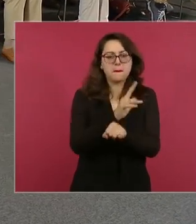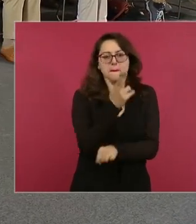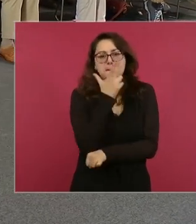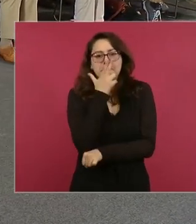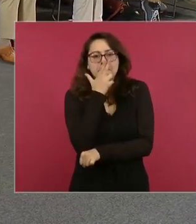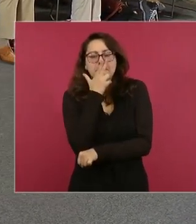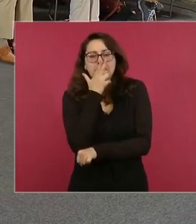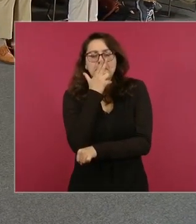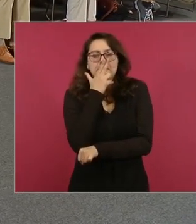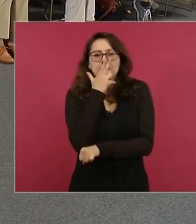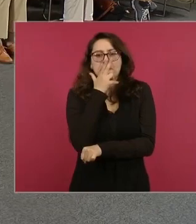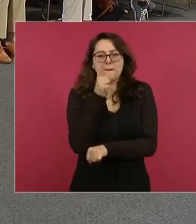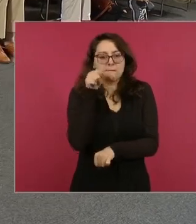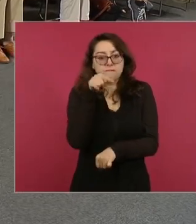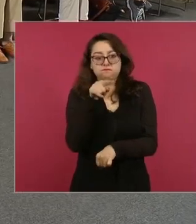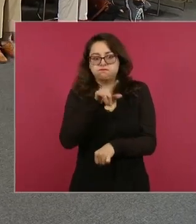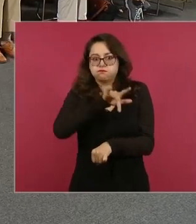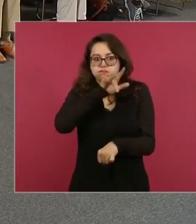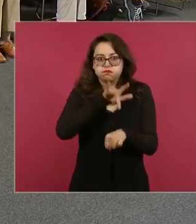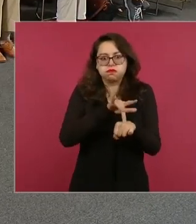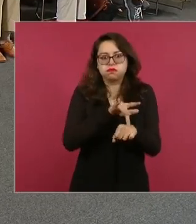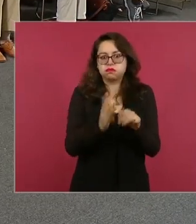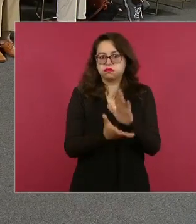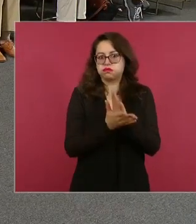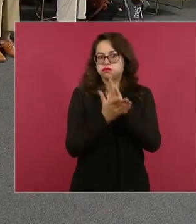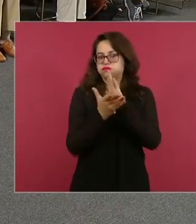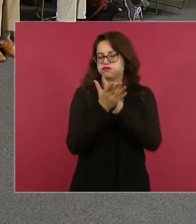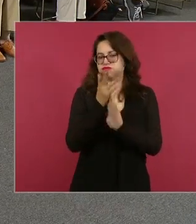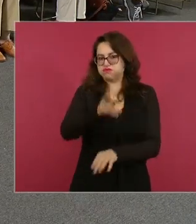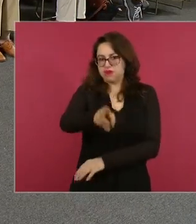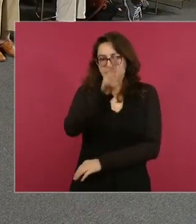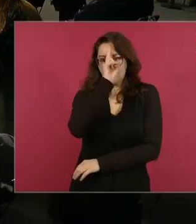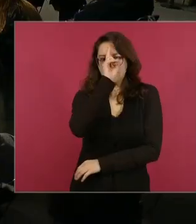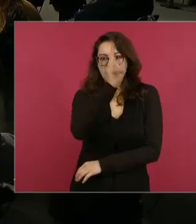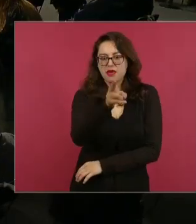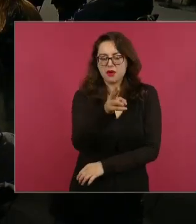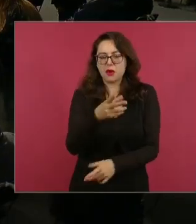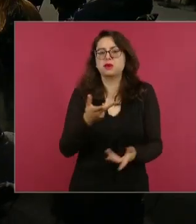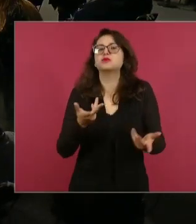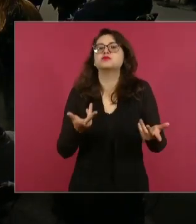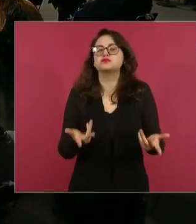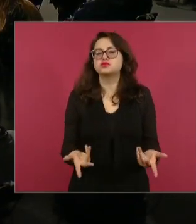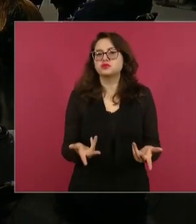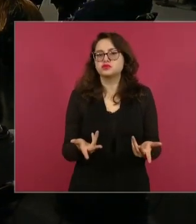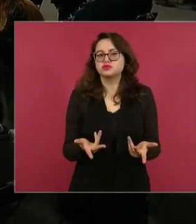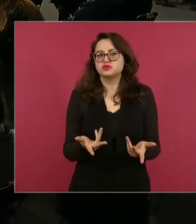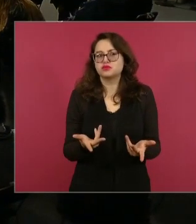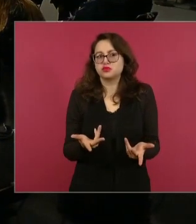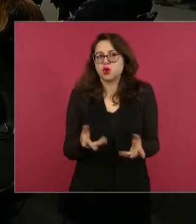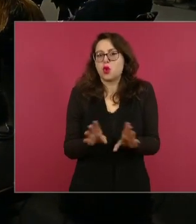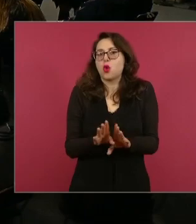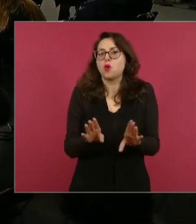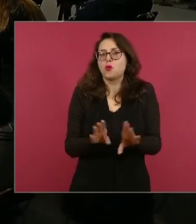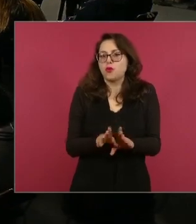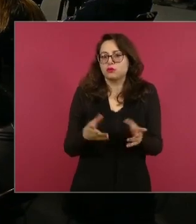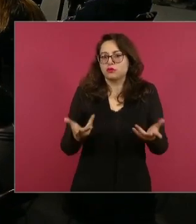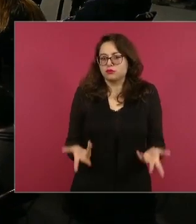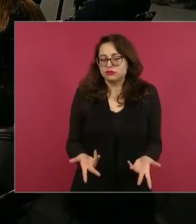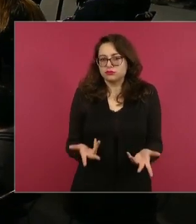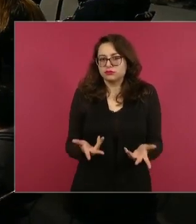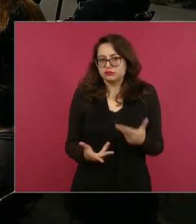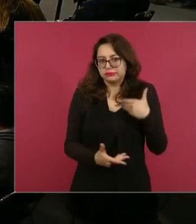Se ha avanzado, pero no se ha informado mucho. Y es importante, interesante